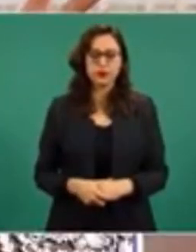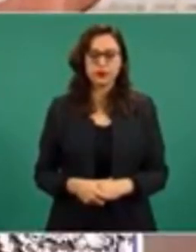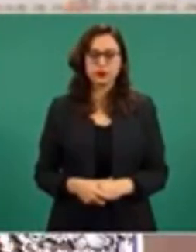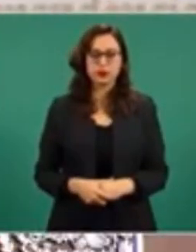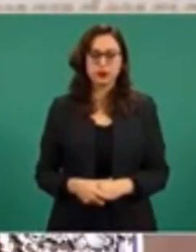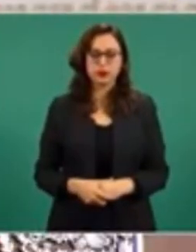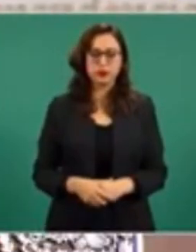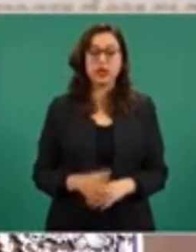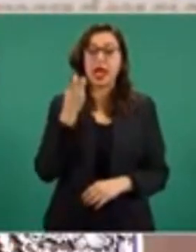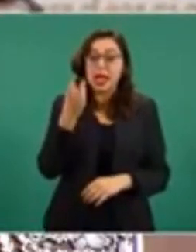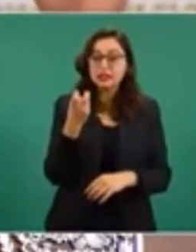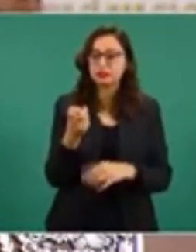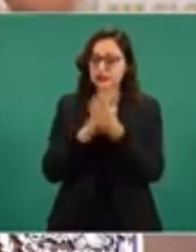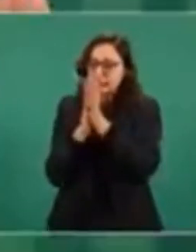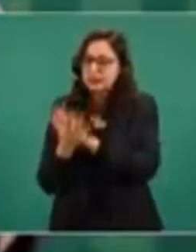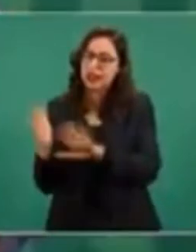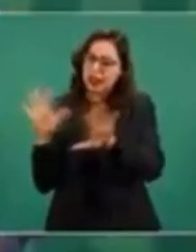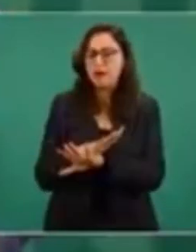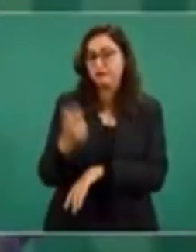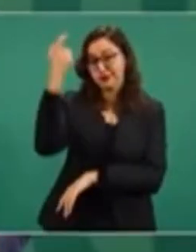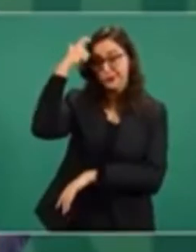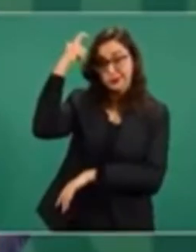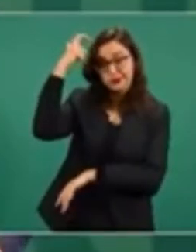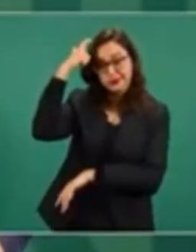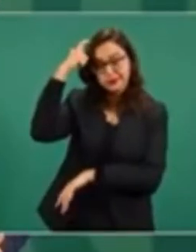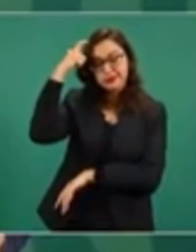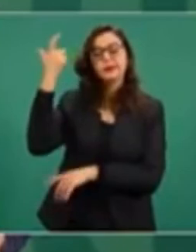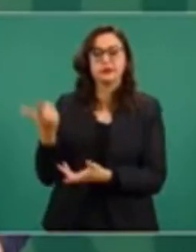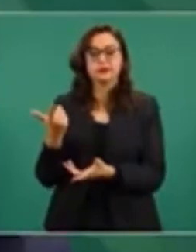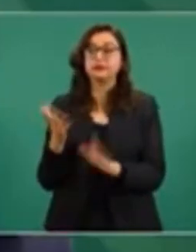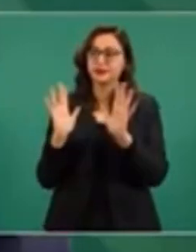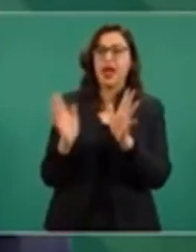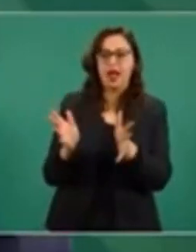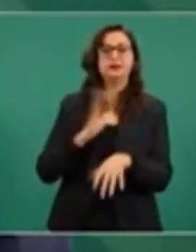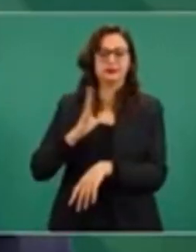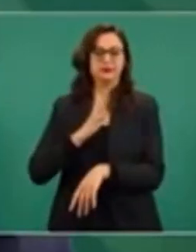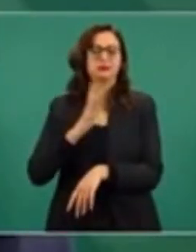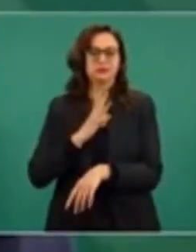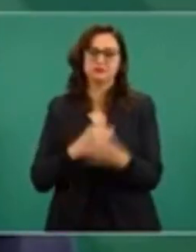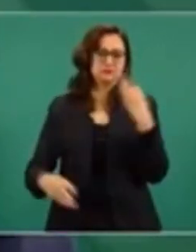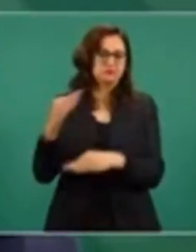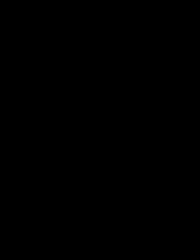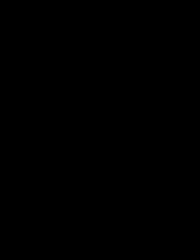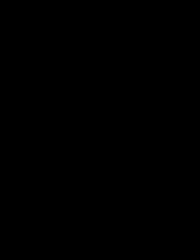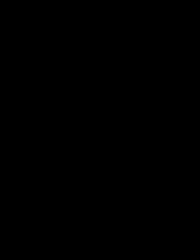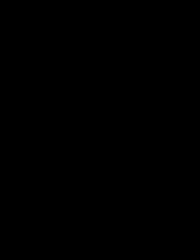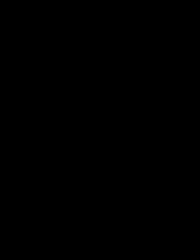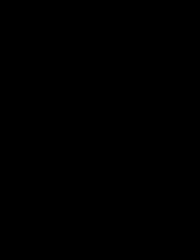Esa la verdadera transformación, que se da en la mentalidad del pueblo. Cómo está sucediendo en todo el país.